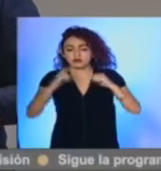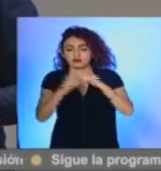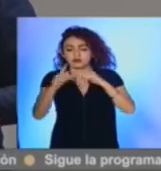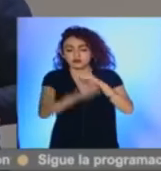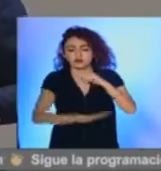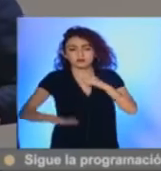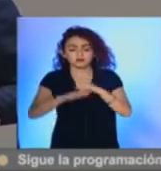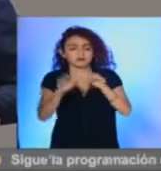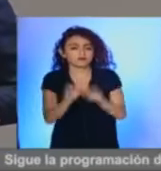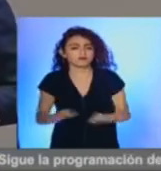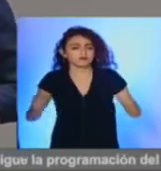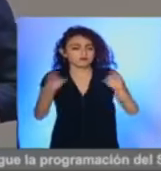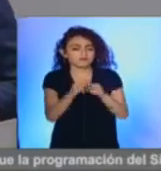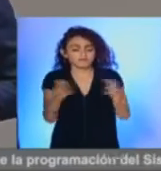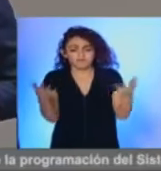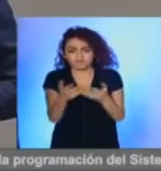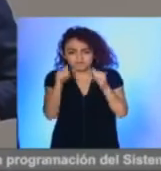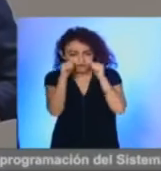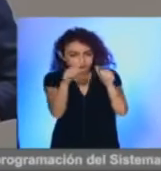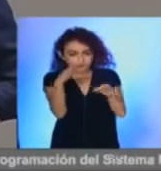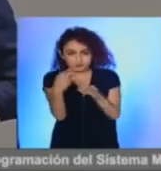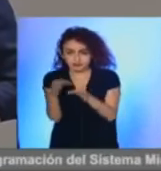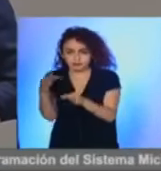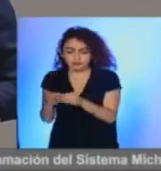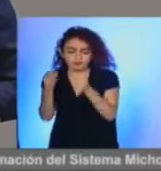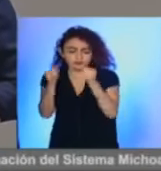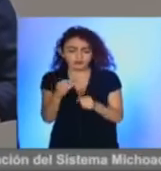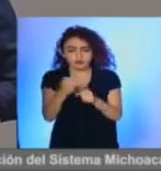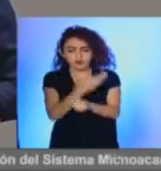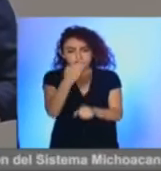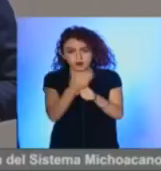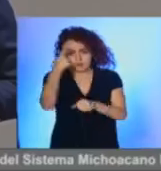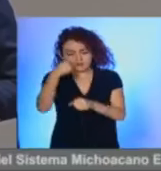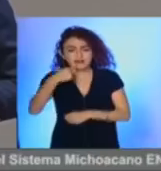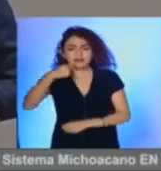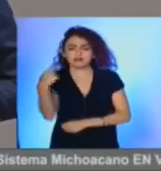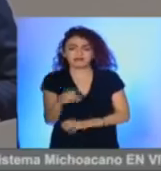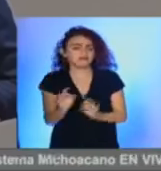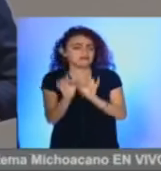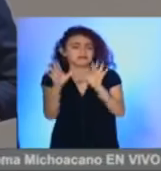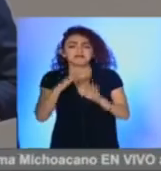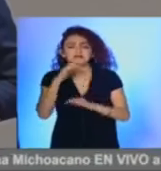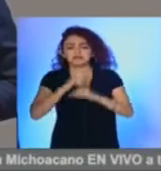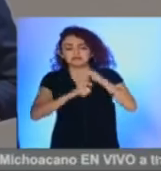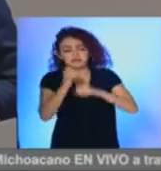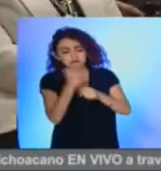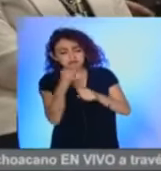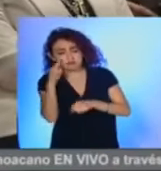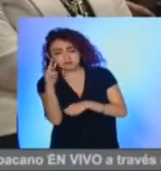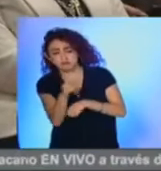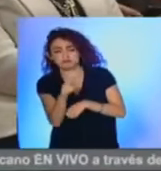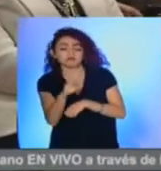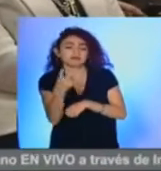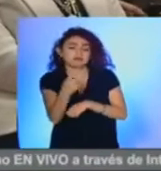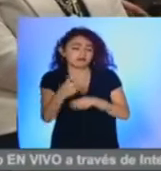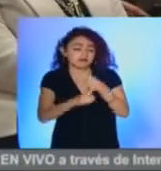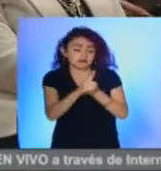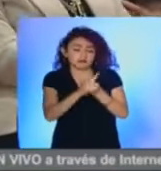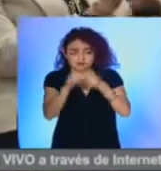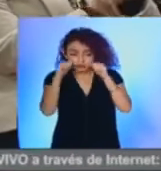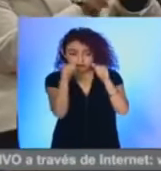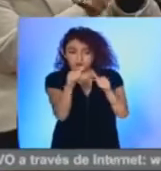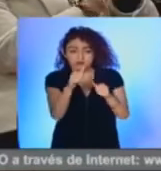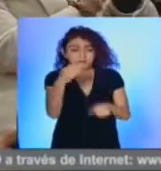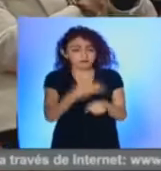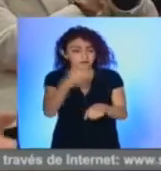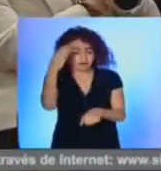tome un papel más activo y cuente con las garantías suficientes para denunciar cualquier acto de corrupción y que éste sea atendido y